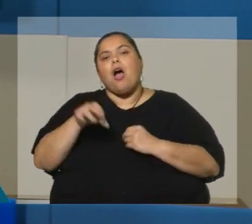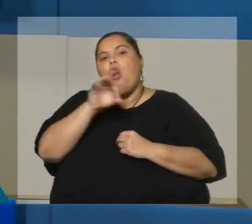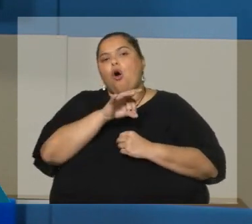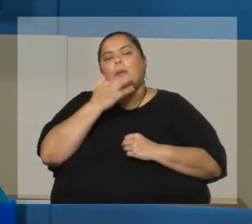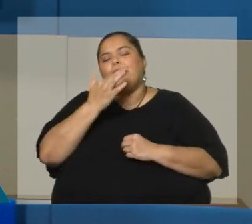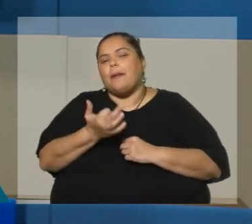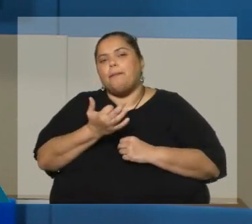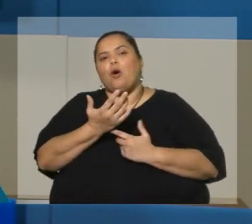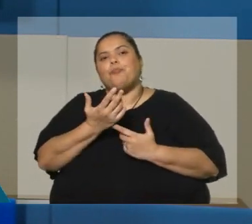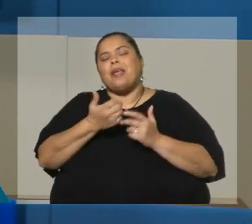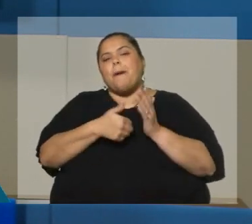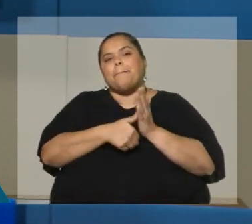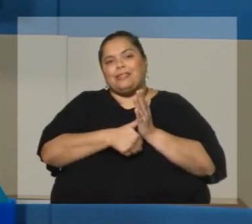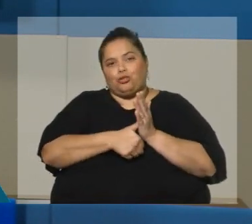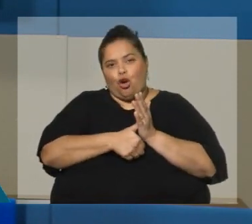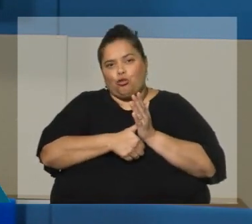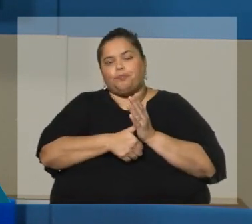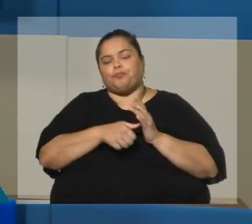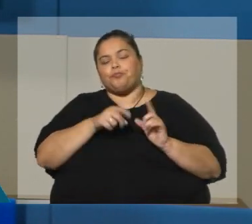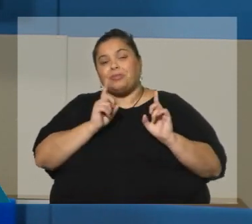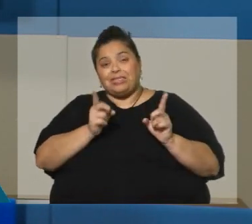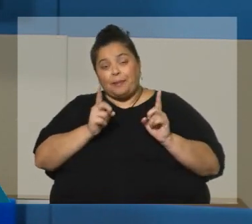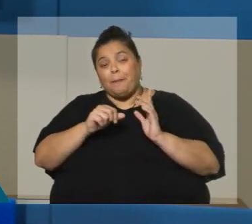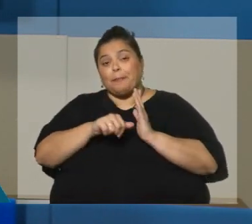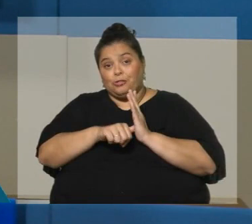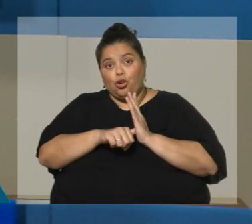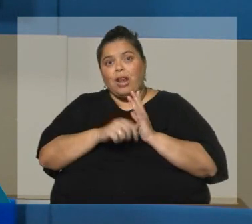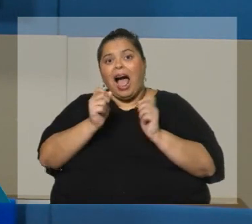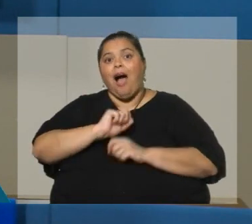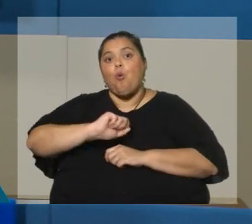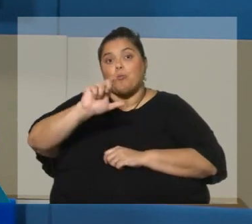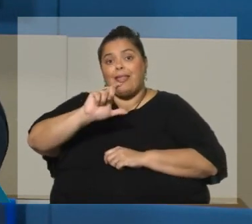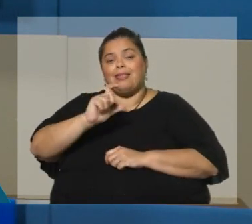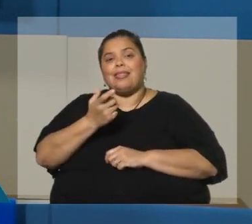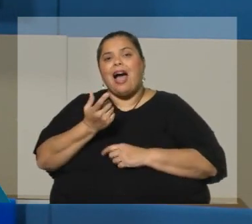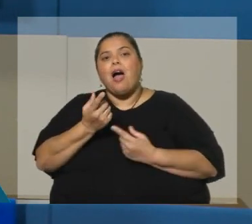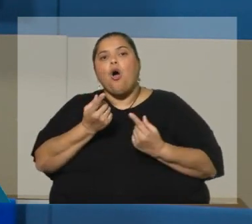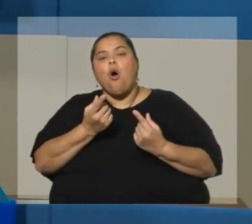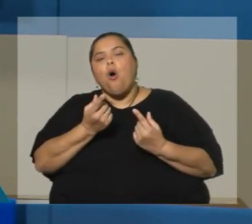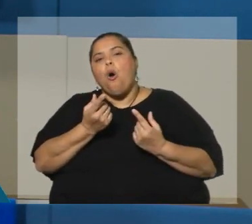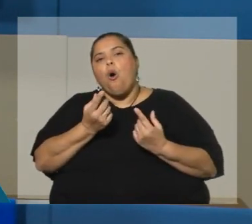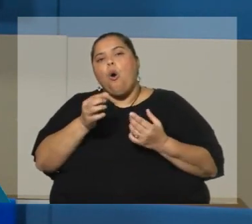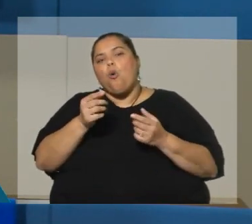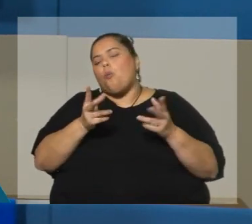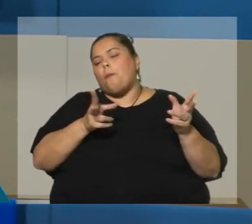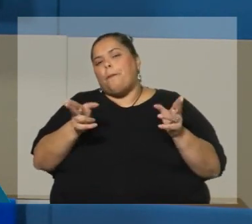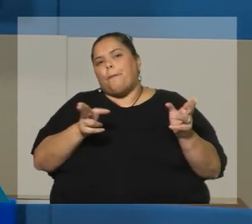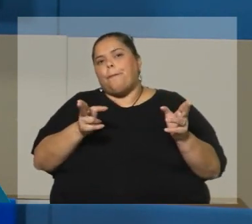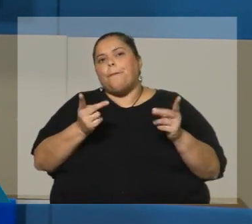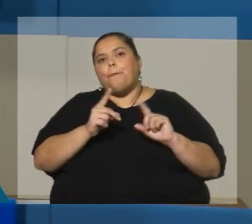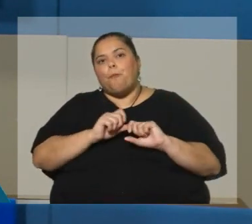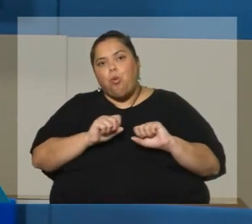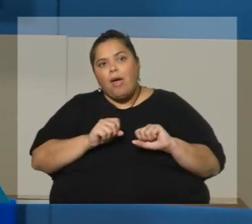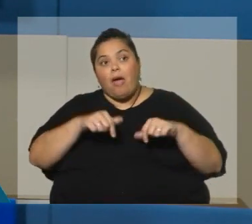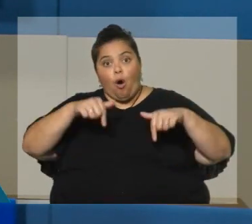contributiva, se aumentan los márgenes de ingresos para que la persona pueda acceder a la pensión. Hoy son